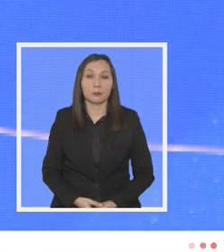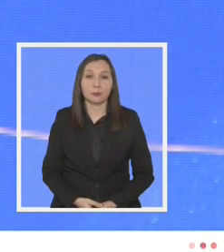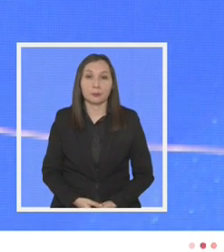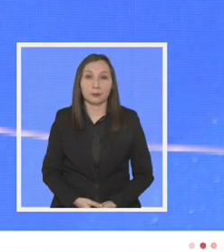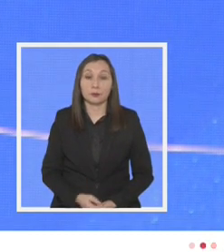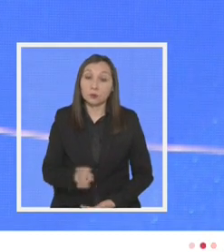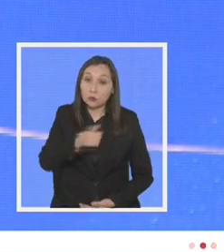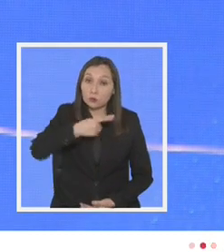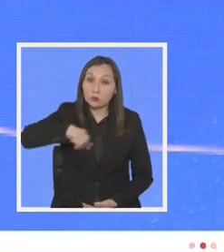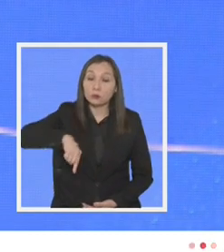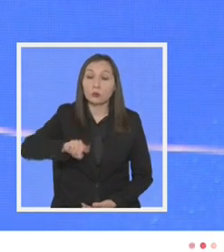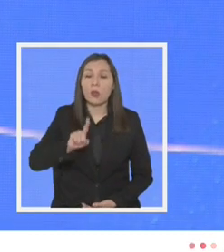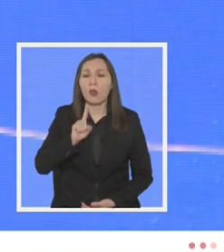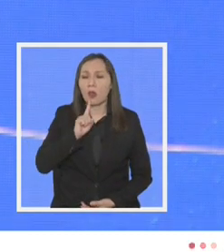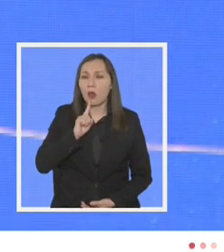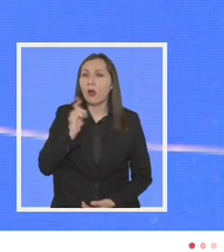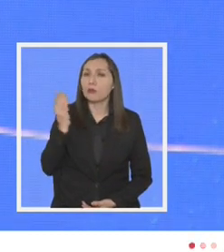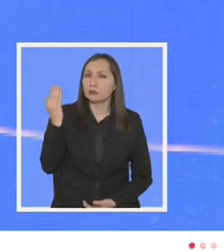hemos tenido